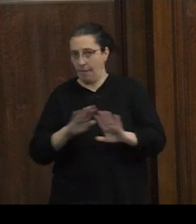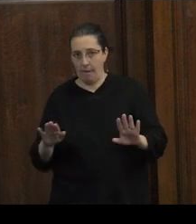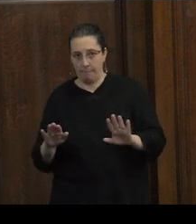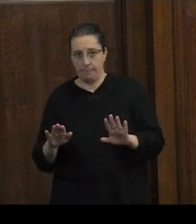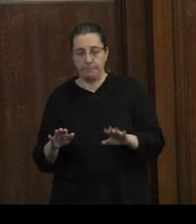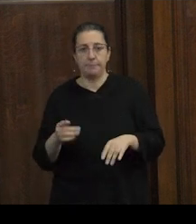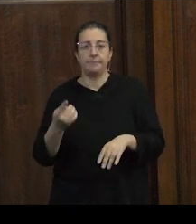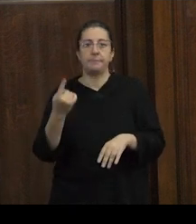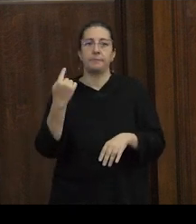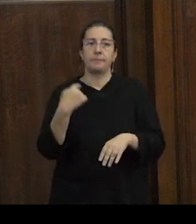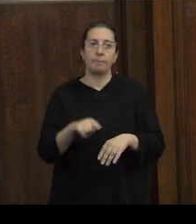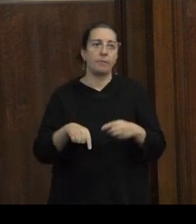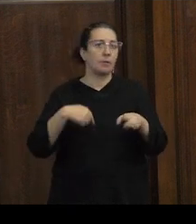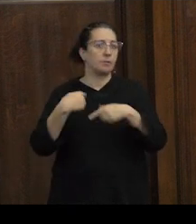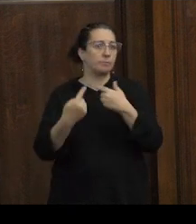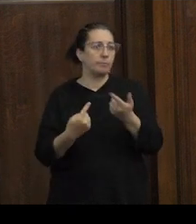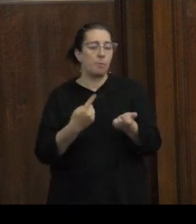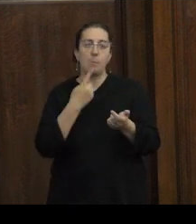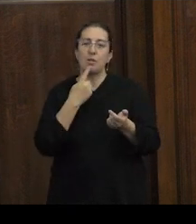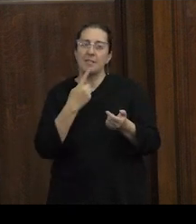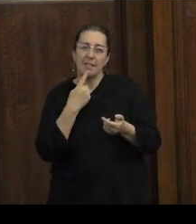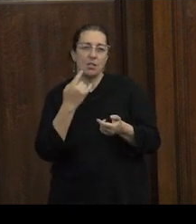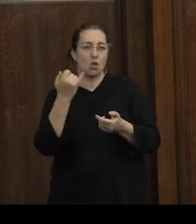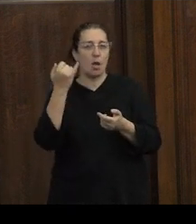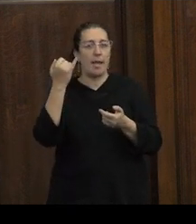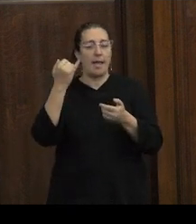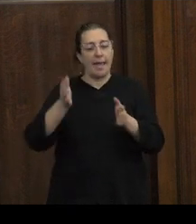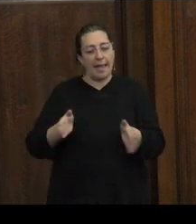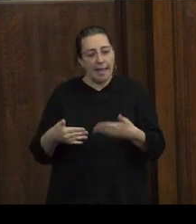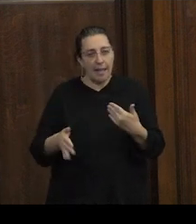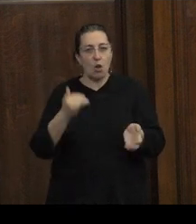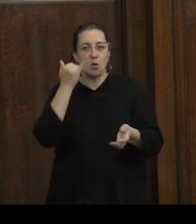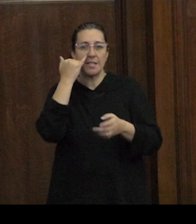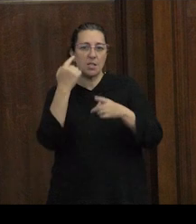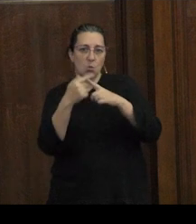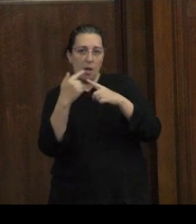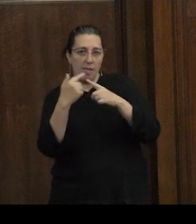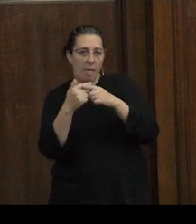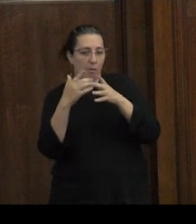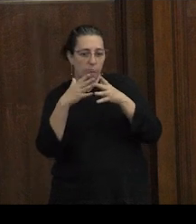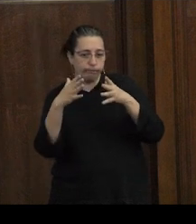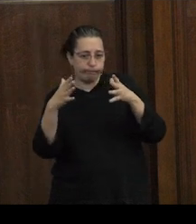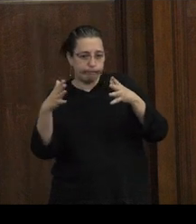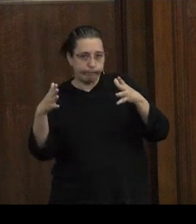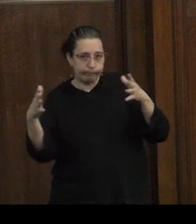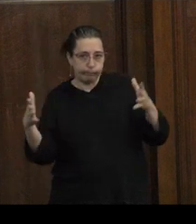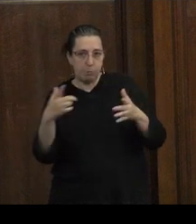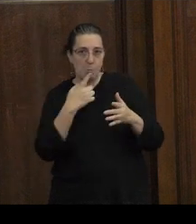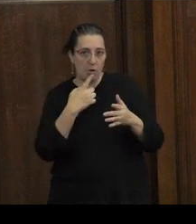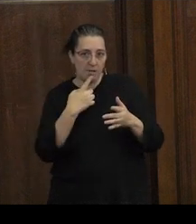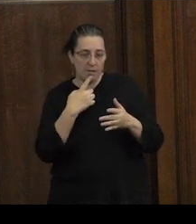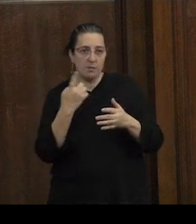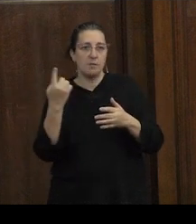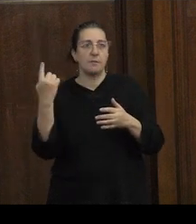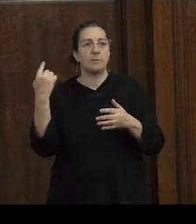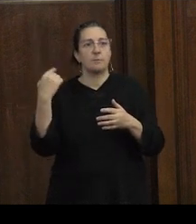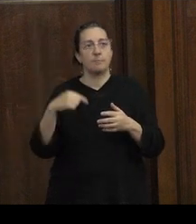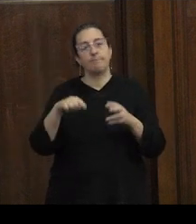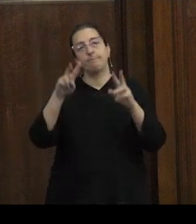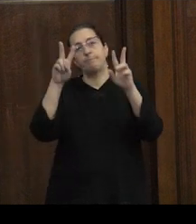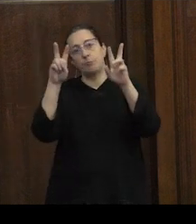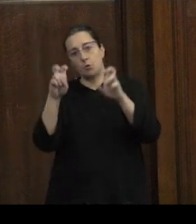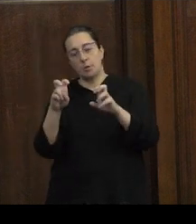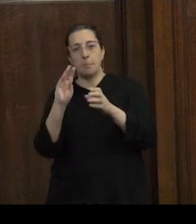de fuerte politización del género y la sexualidad es decir que estos temas se han puesto como